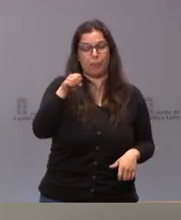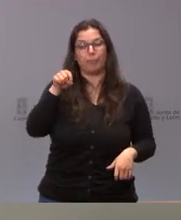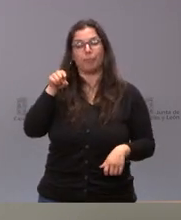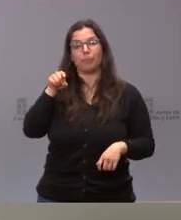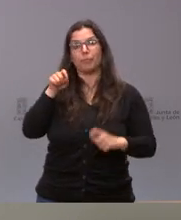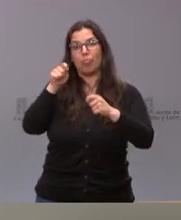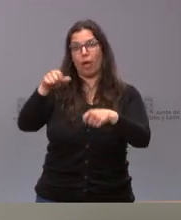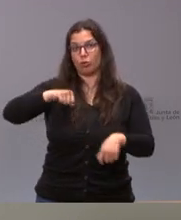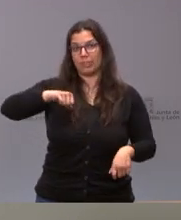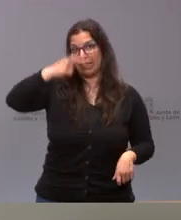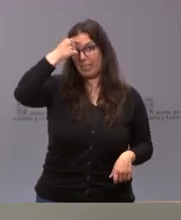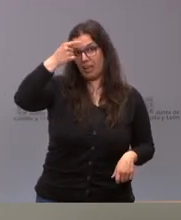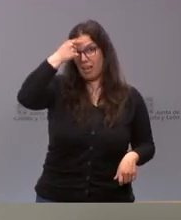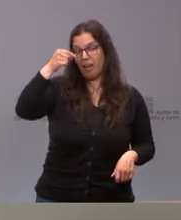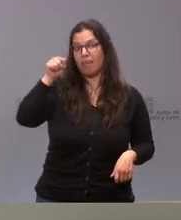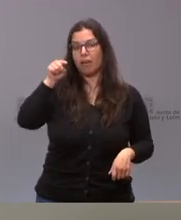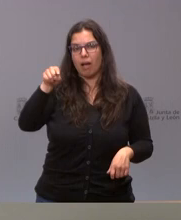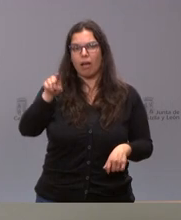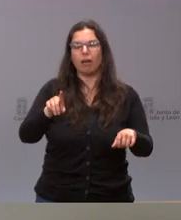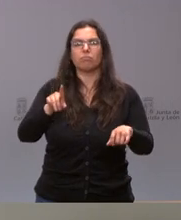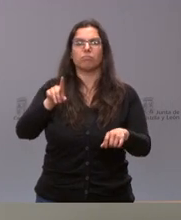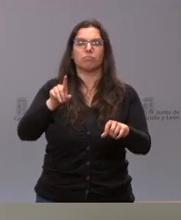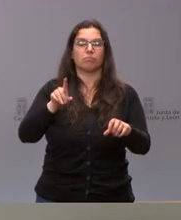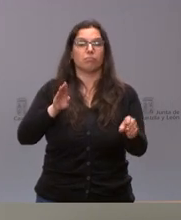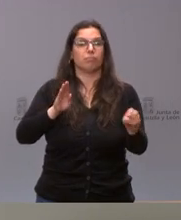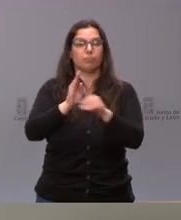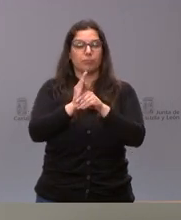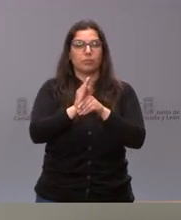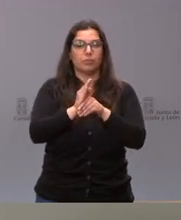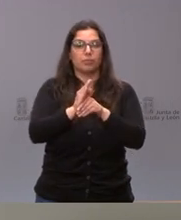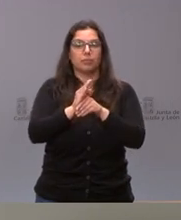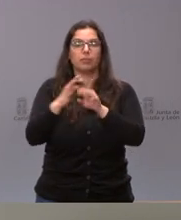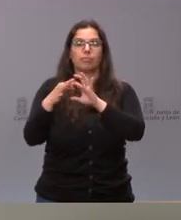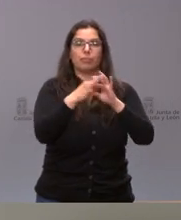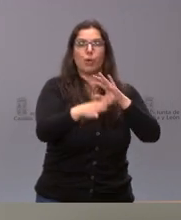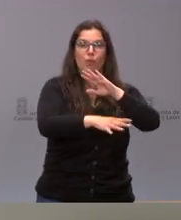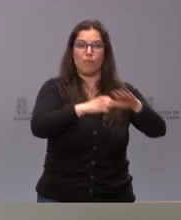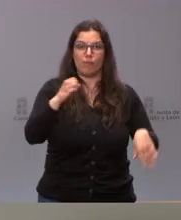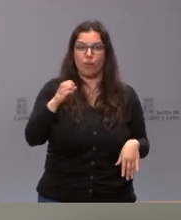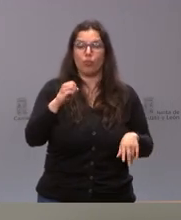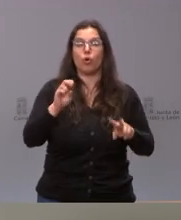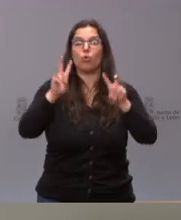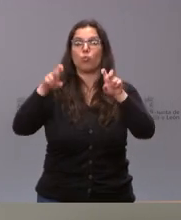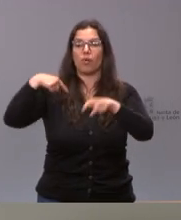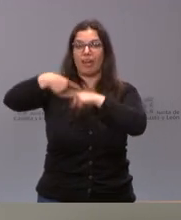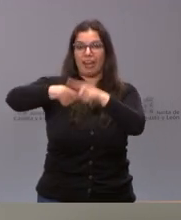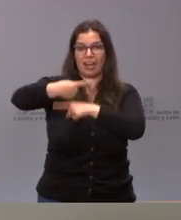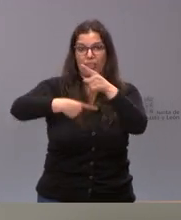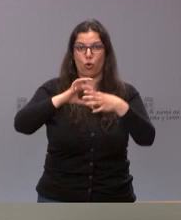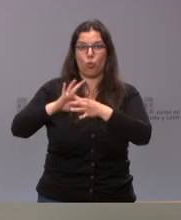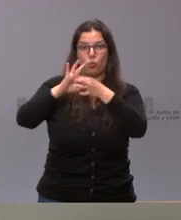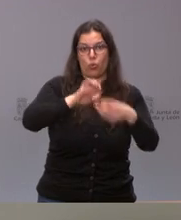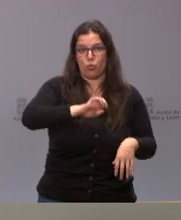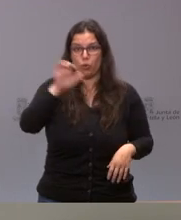Ávila tendrá esa inversión y se financiará con cargo a los fondos de la nueva generación de la Unión Europea, en